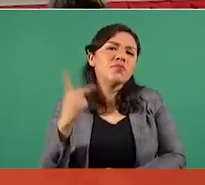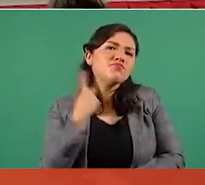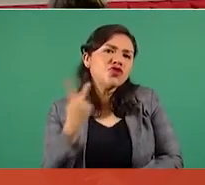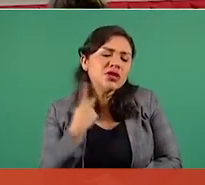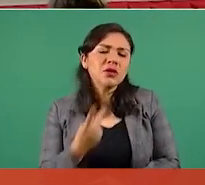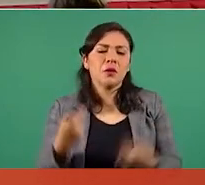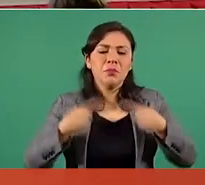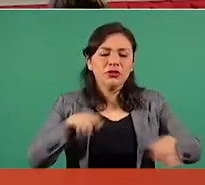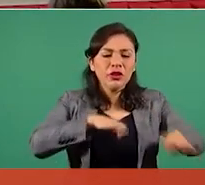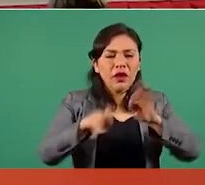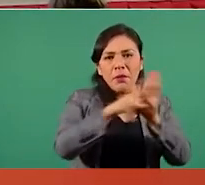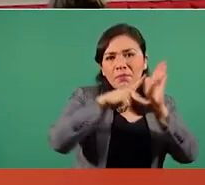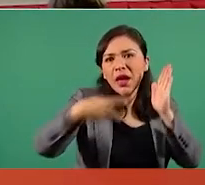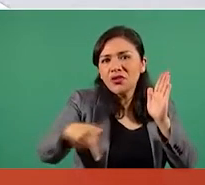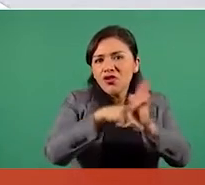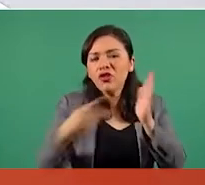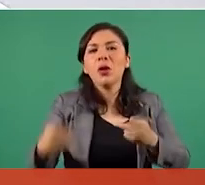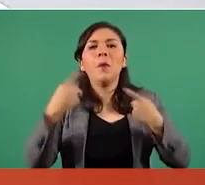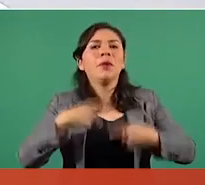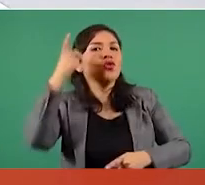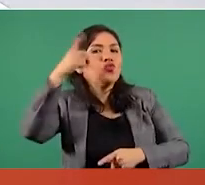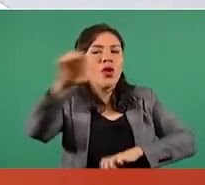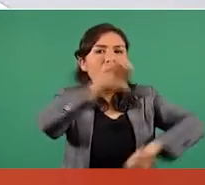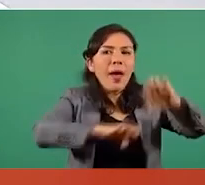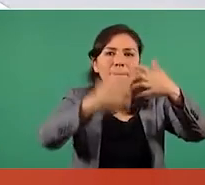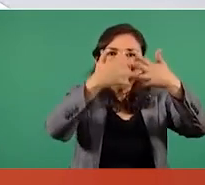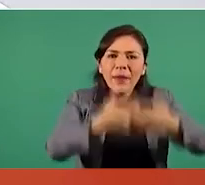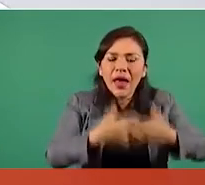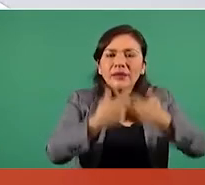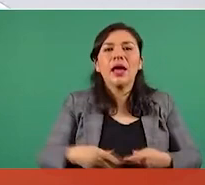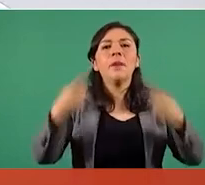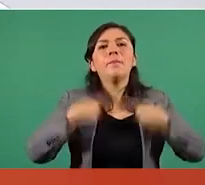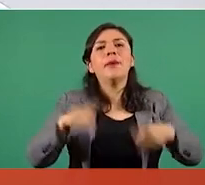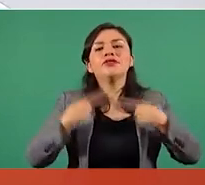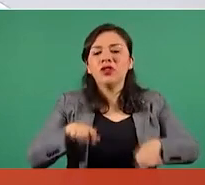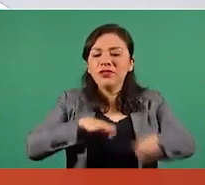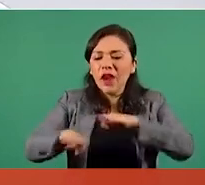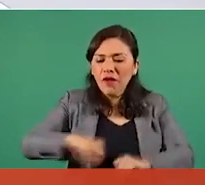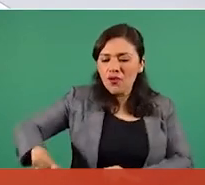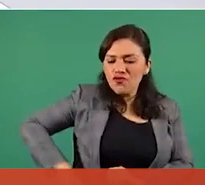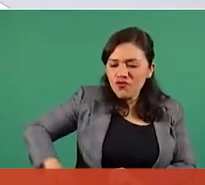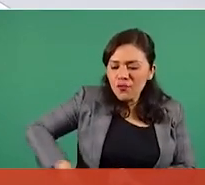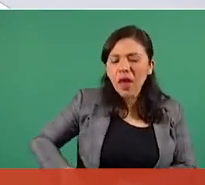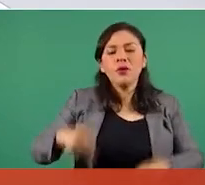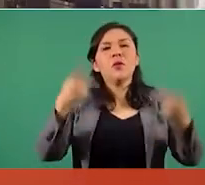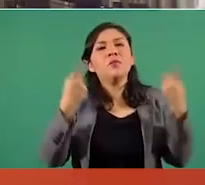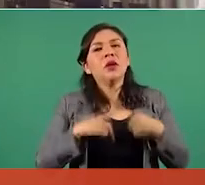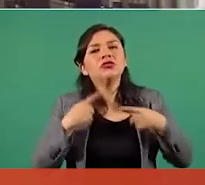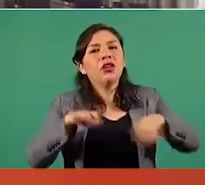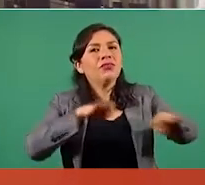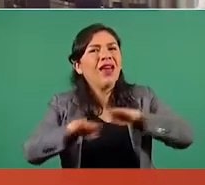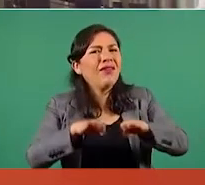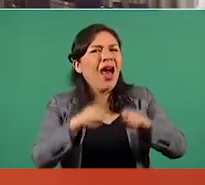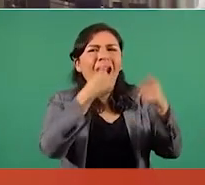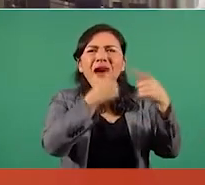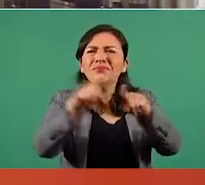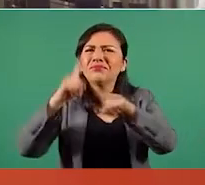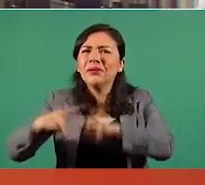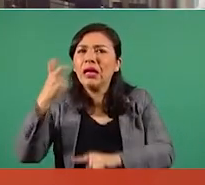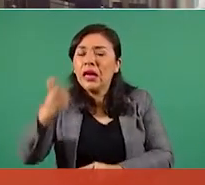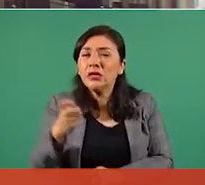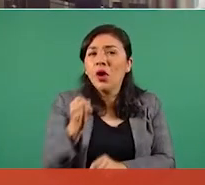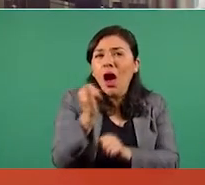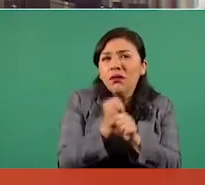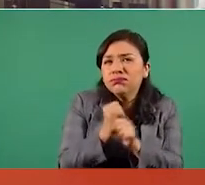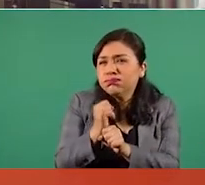empresarios, de defensores de derechos, de servidores públicos, de legisladores. Y así